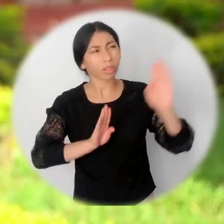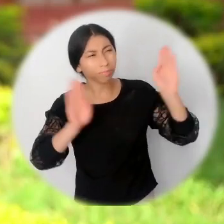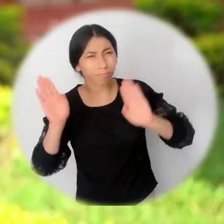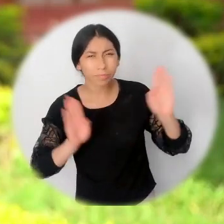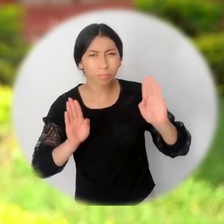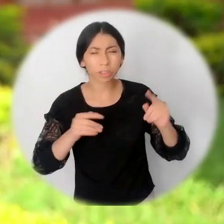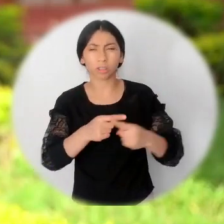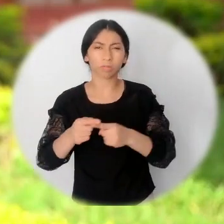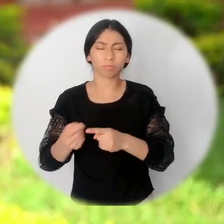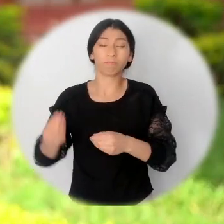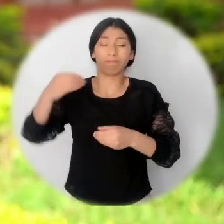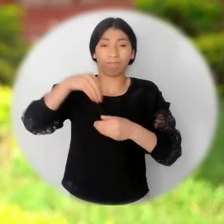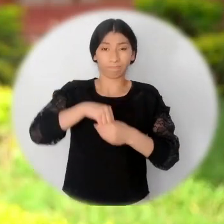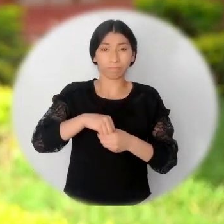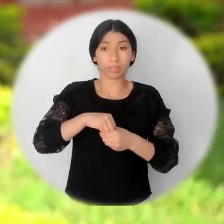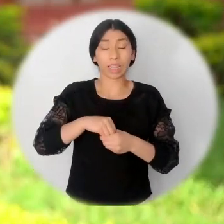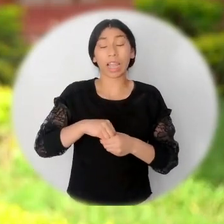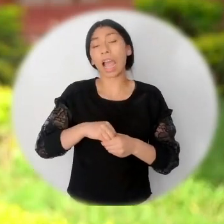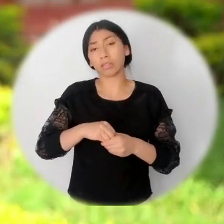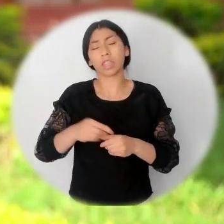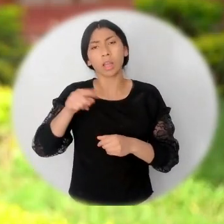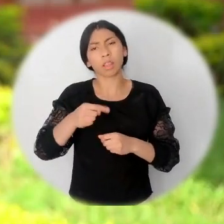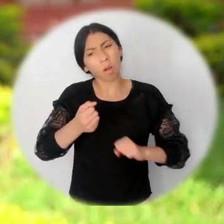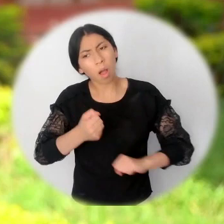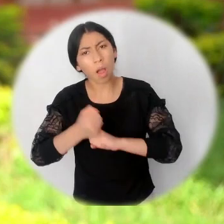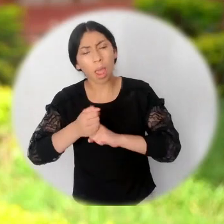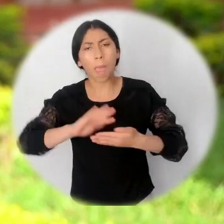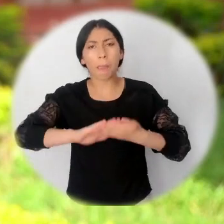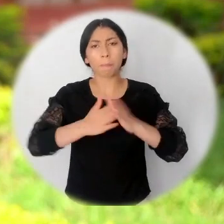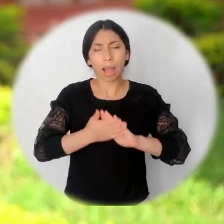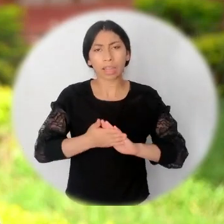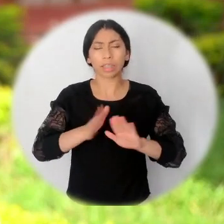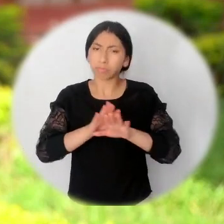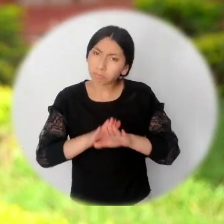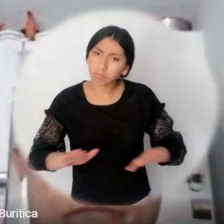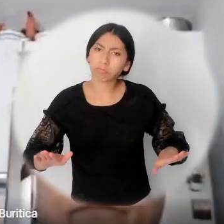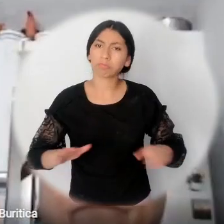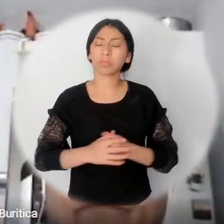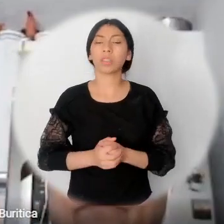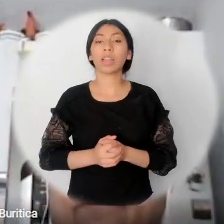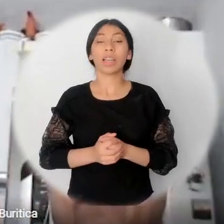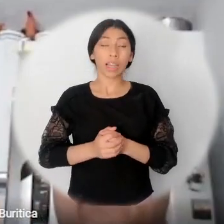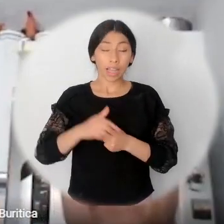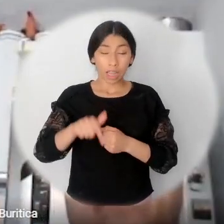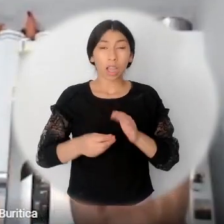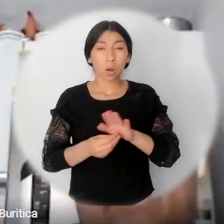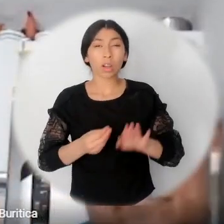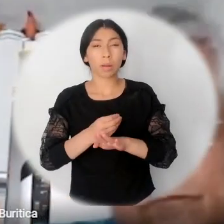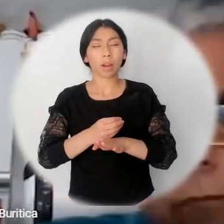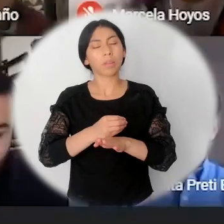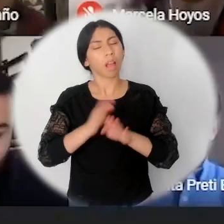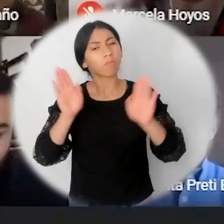a través de la vinculación de los diferentes actores que hicieron parte del conflicto armado y que hoy le apuestan a la paz y a la reconciliación. El evento contó con la